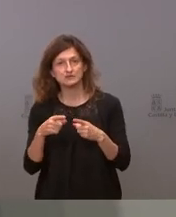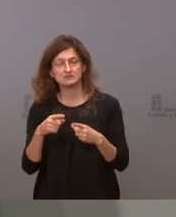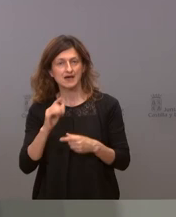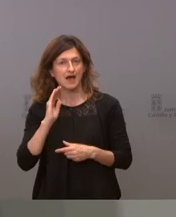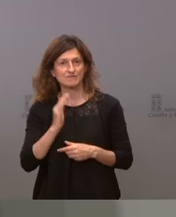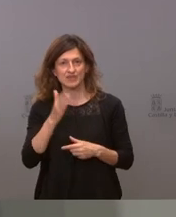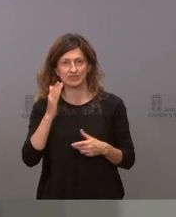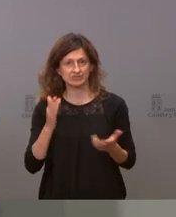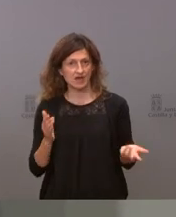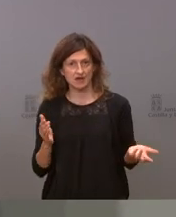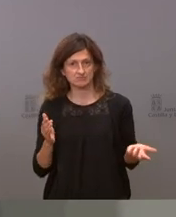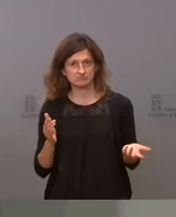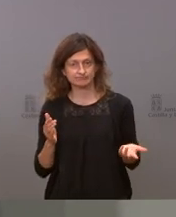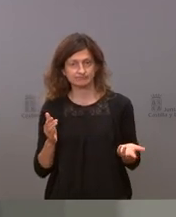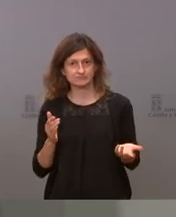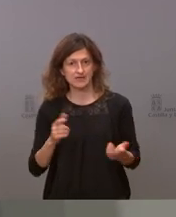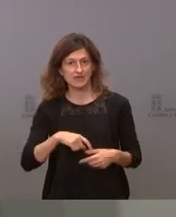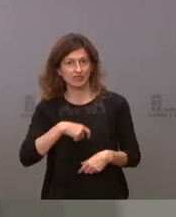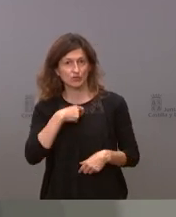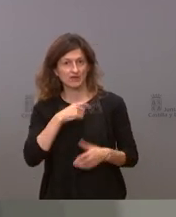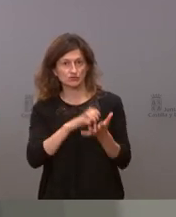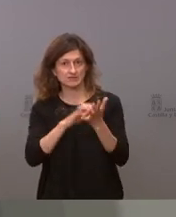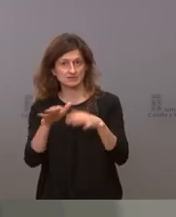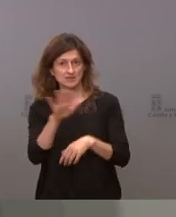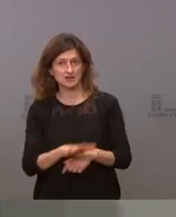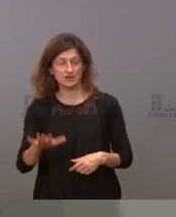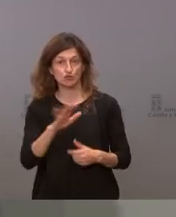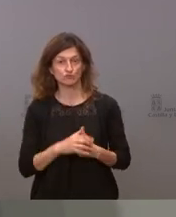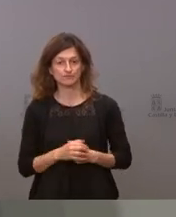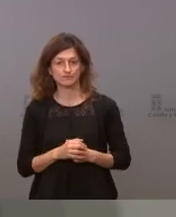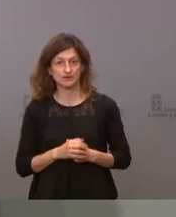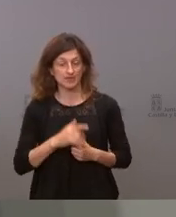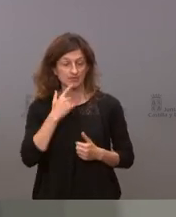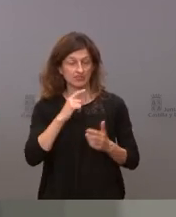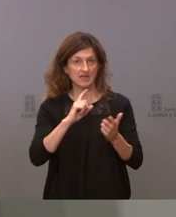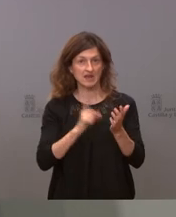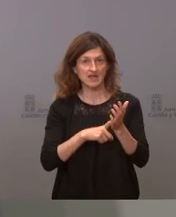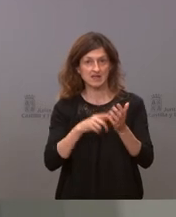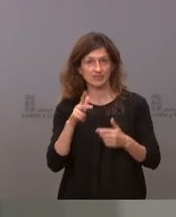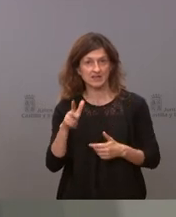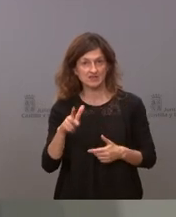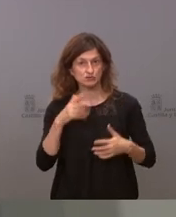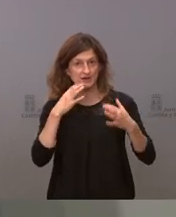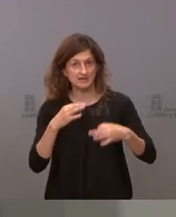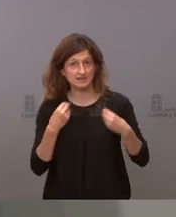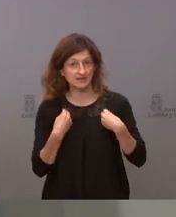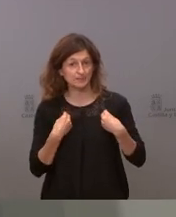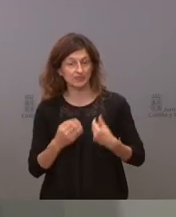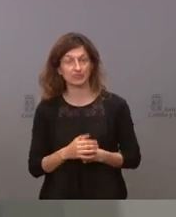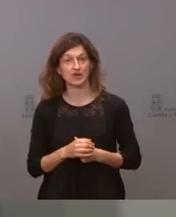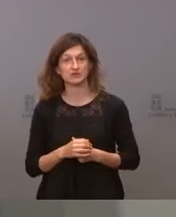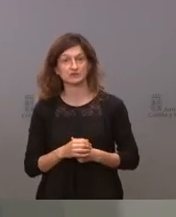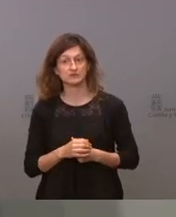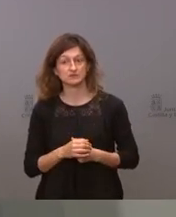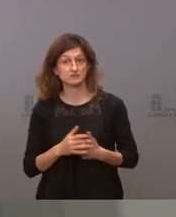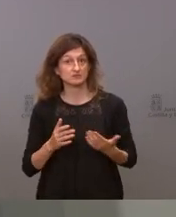conjunto de los ciudadanos de la comunidad es decir que cuando hablamos de la ley de derechos y garantías al final de la vida pues yo creo que es una